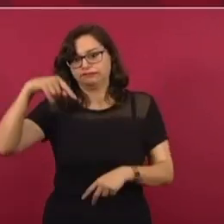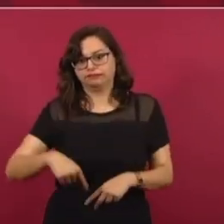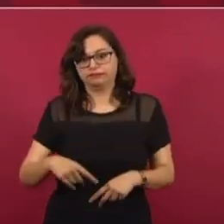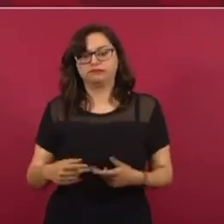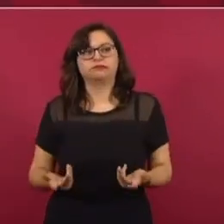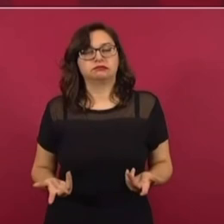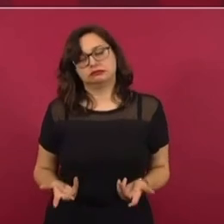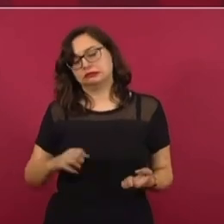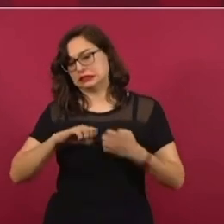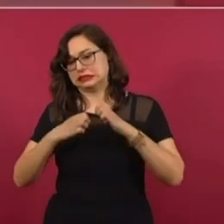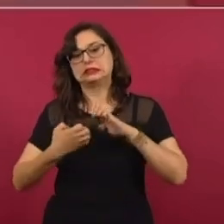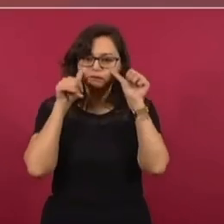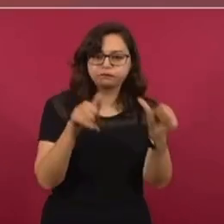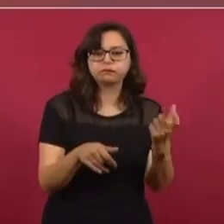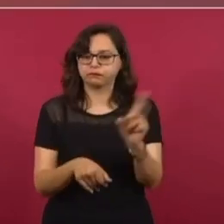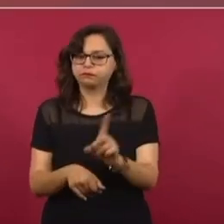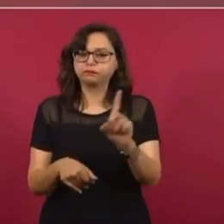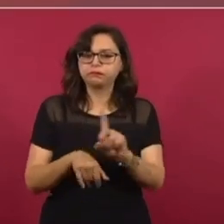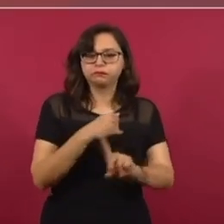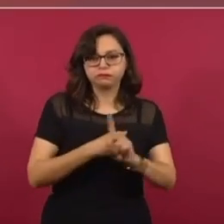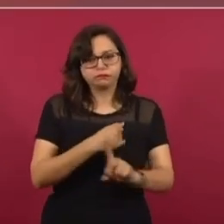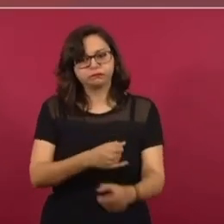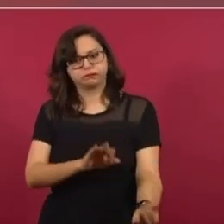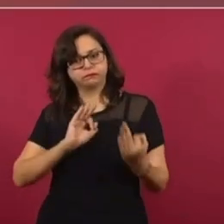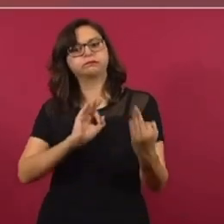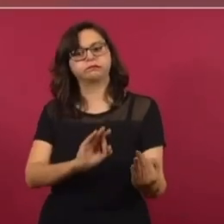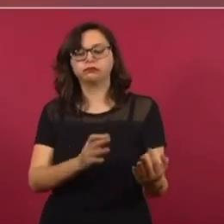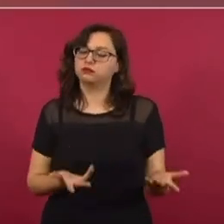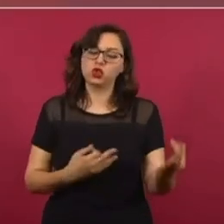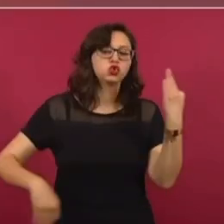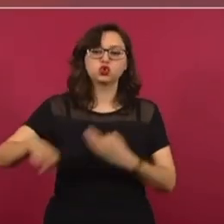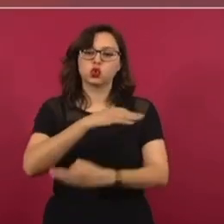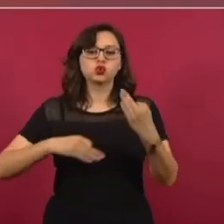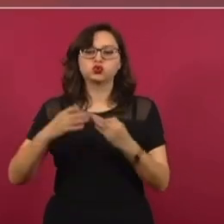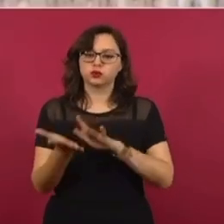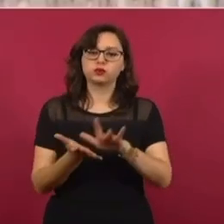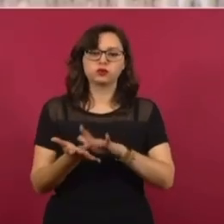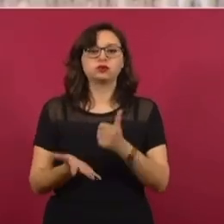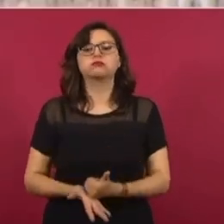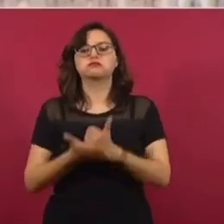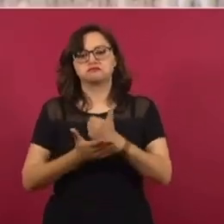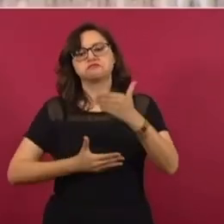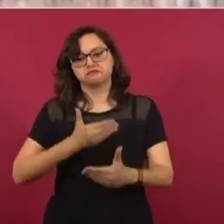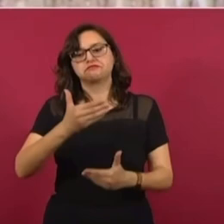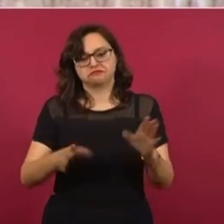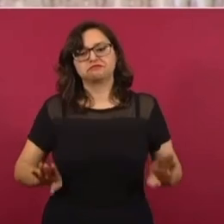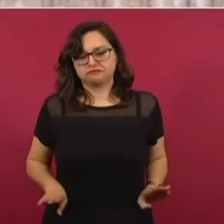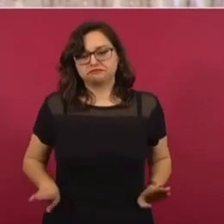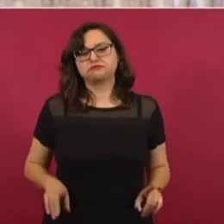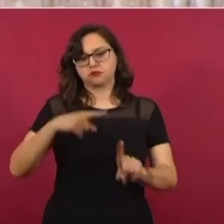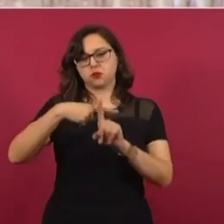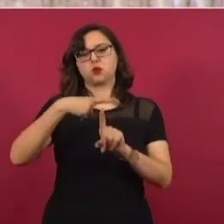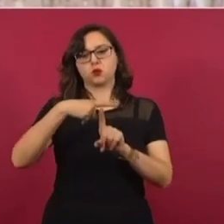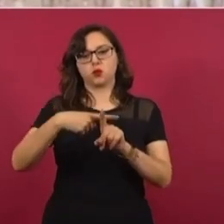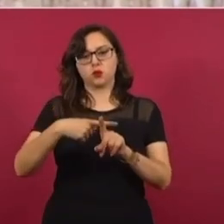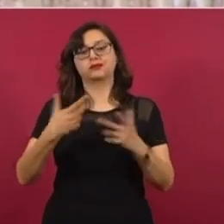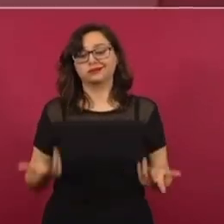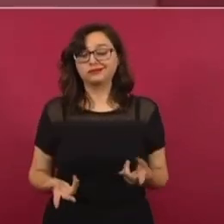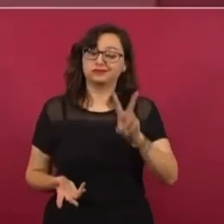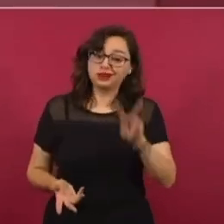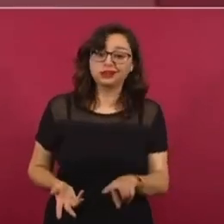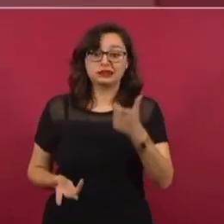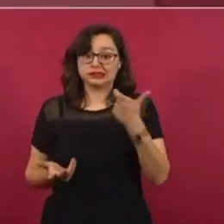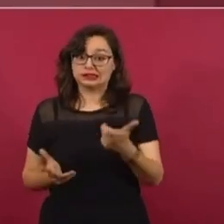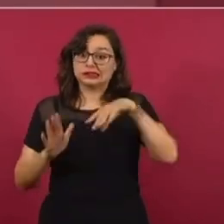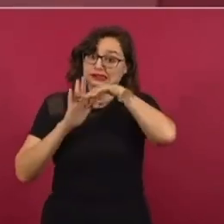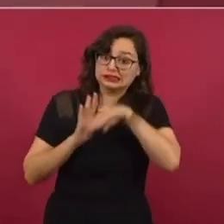nos metimos a atender el problema y ayudaron todos. Y ya vamos adelante. Estoy optimista. También podríamos hablar aquí que se nos cayó la economía,